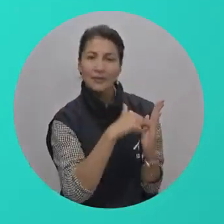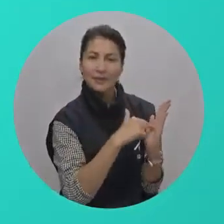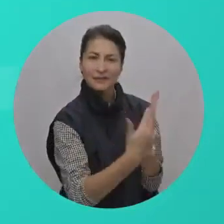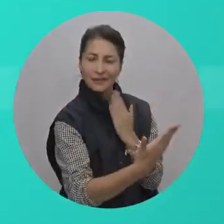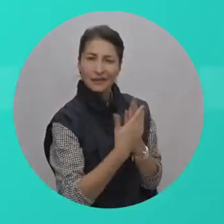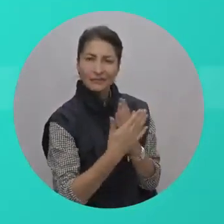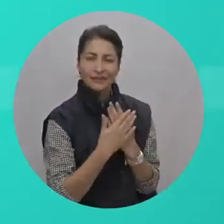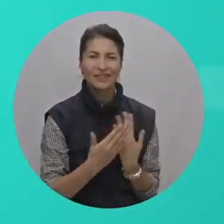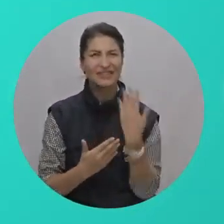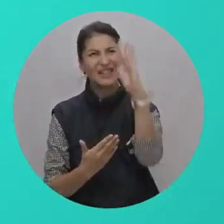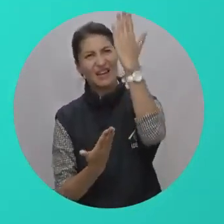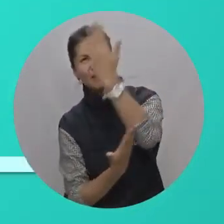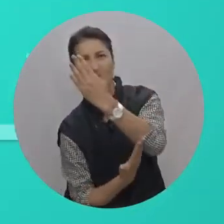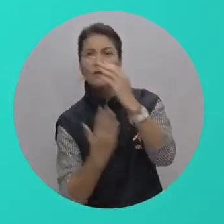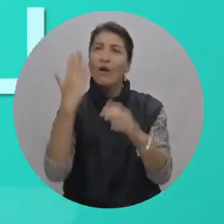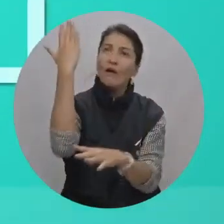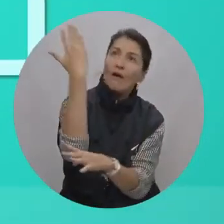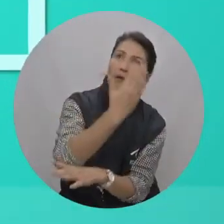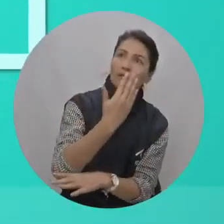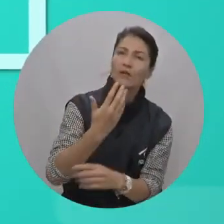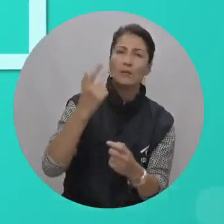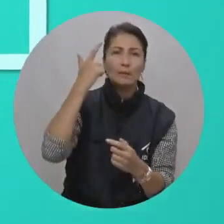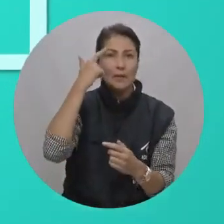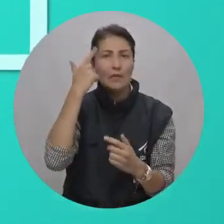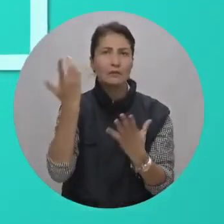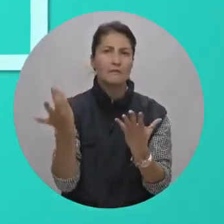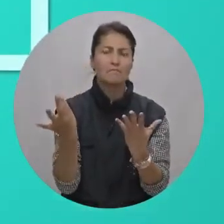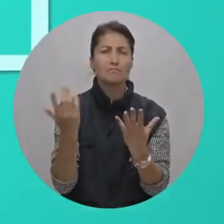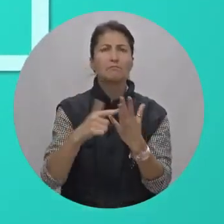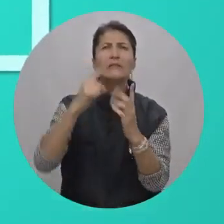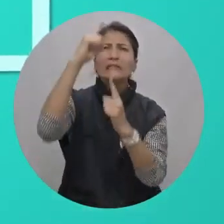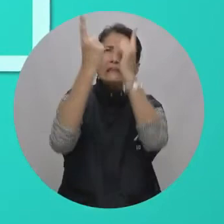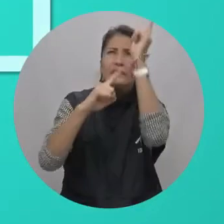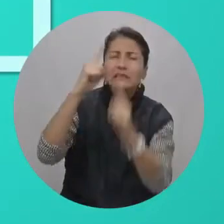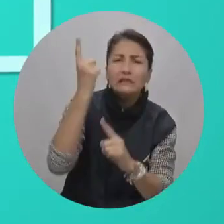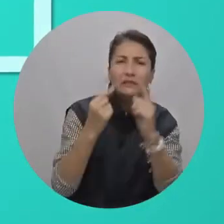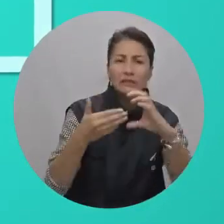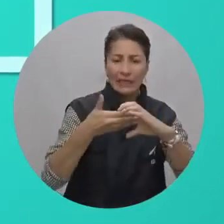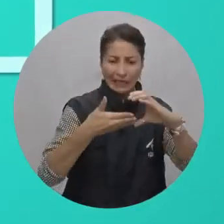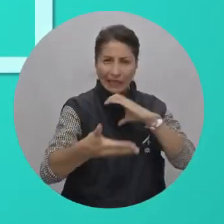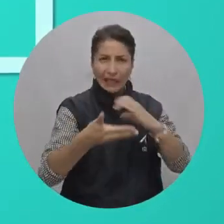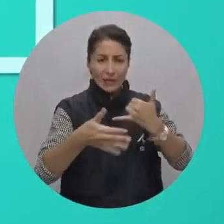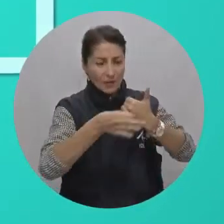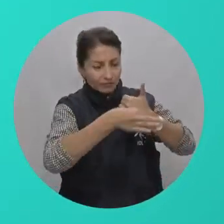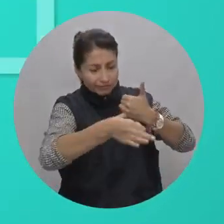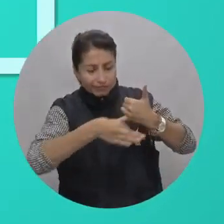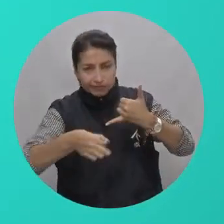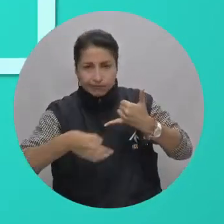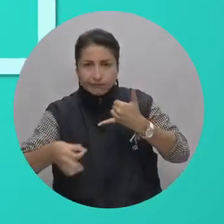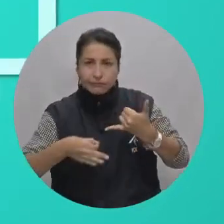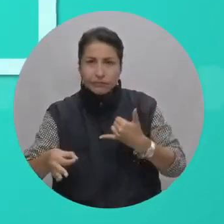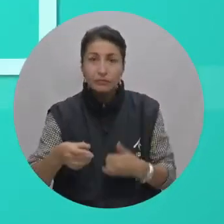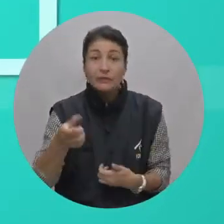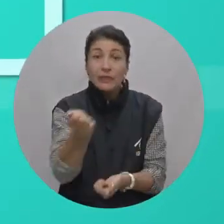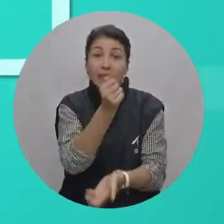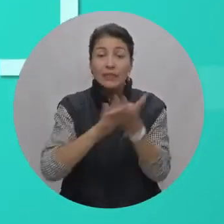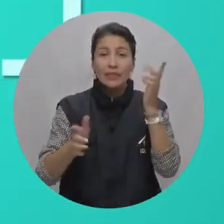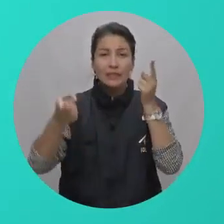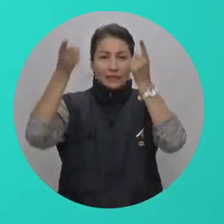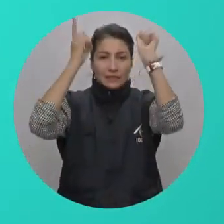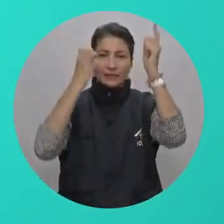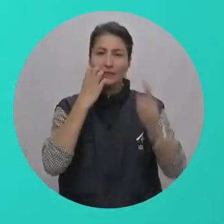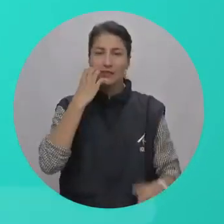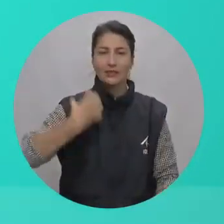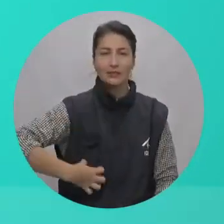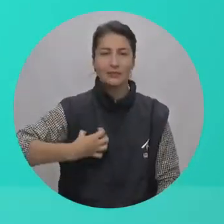consultar la aplicación Mi Pronóstico del IDEAM. Ahora con información sobre deforestación, rayos, pronósticos y alertas a nivel